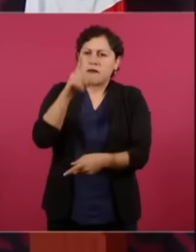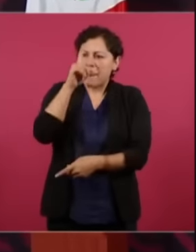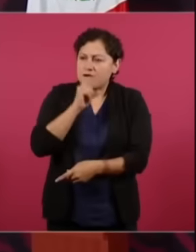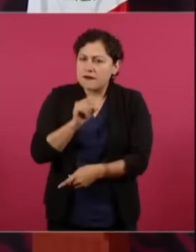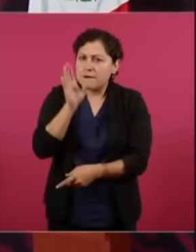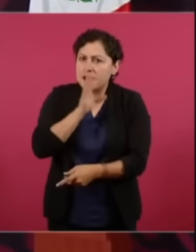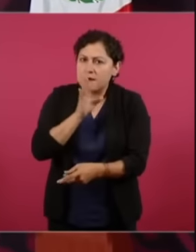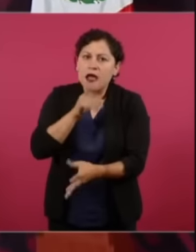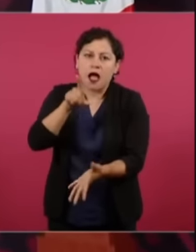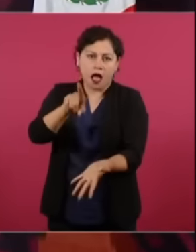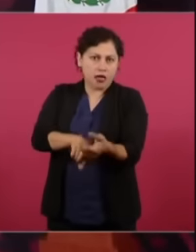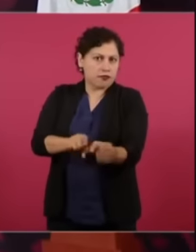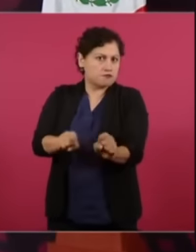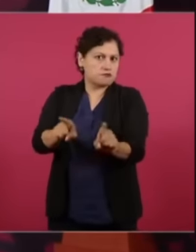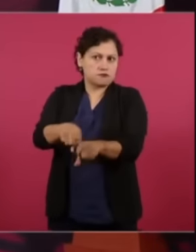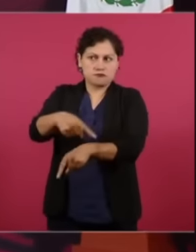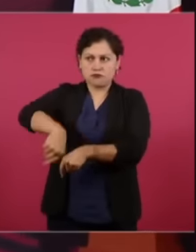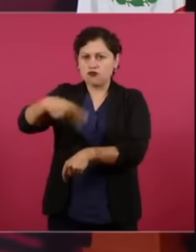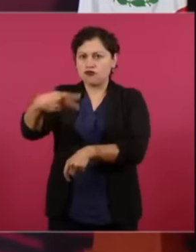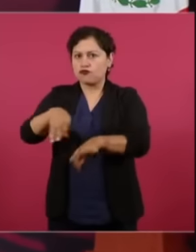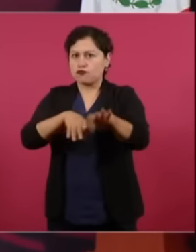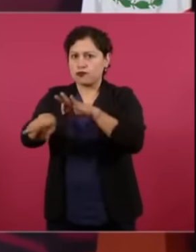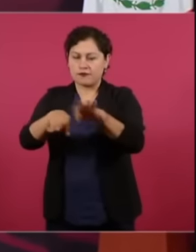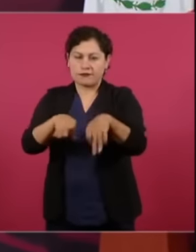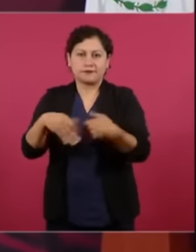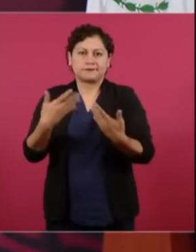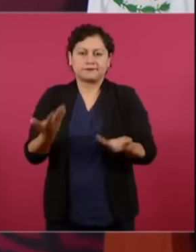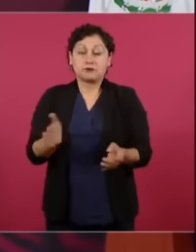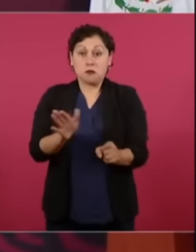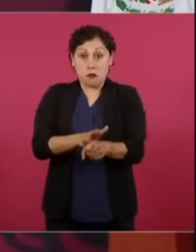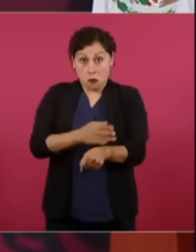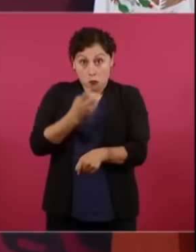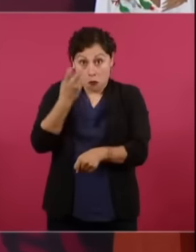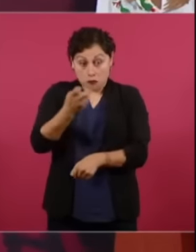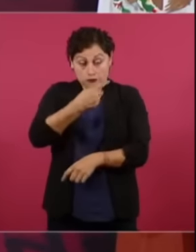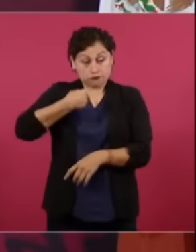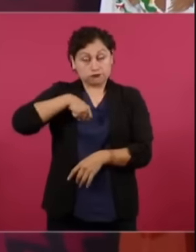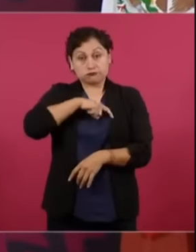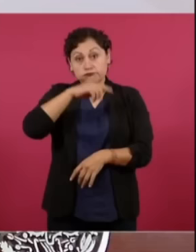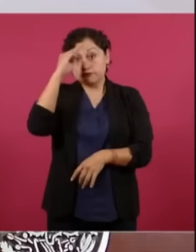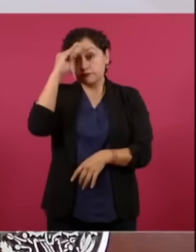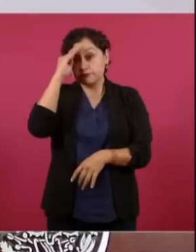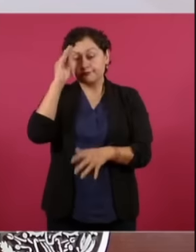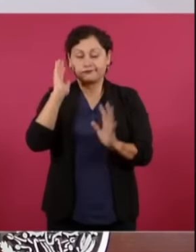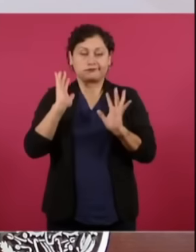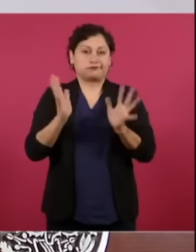Y que es indispensable una